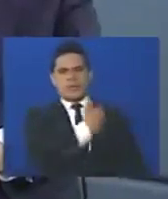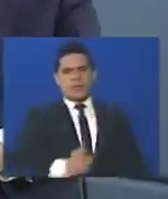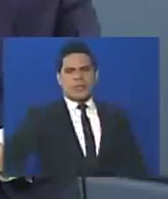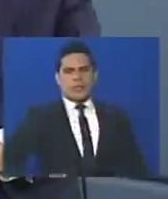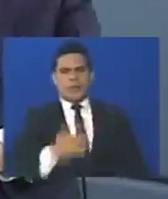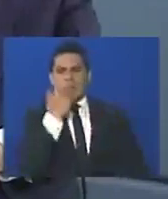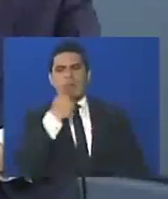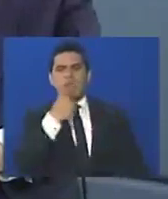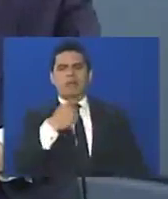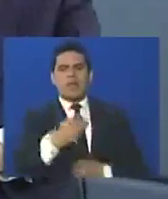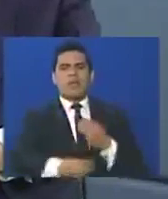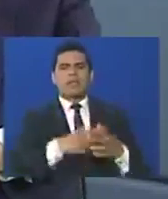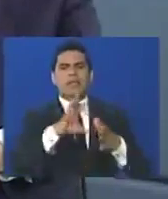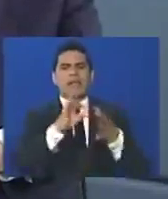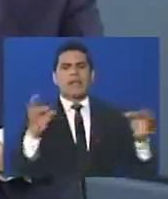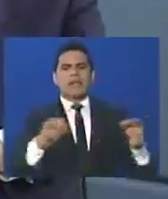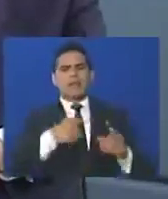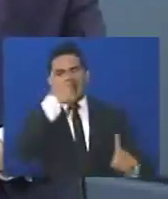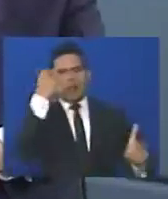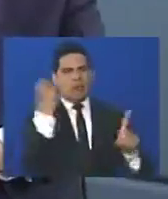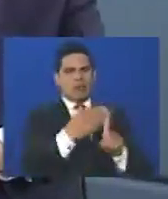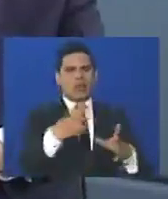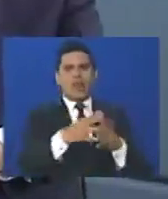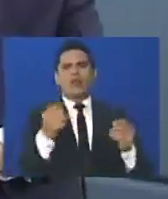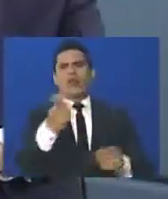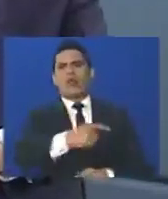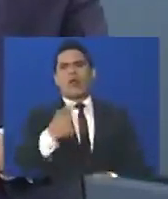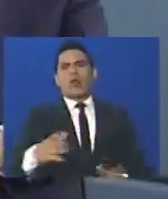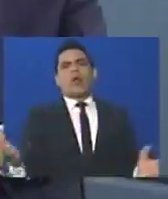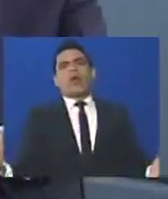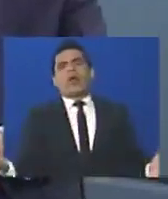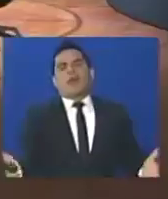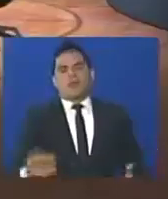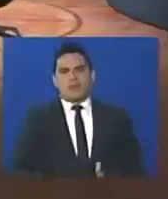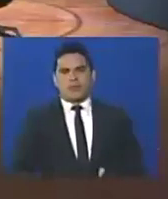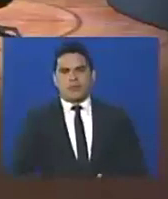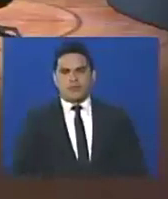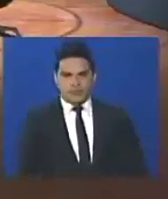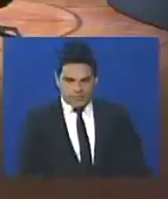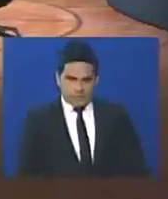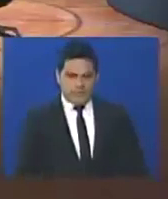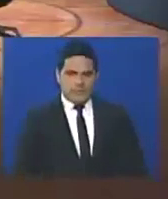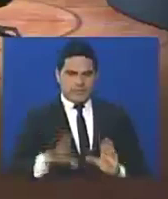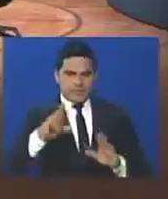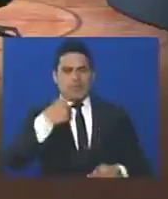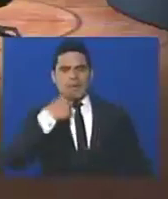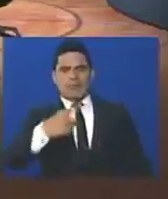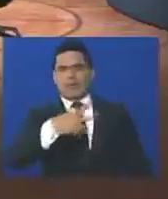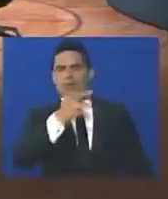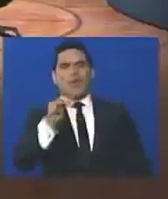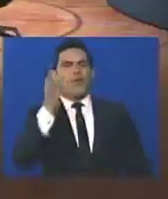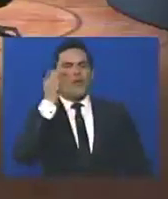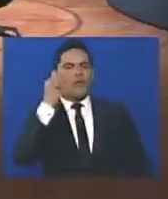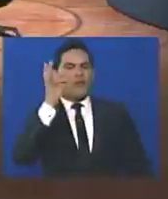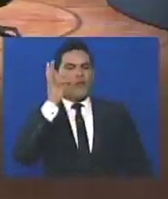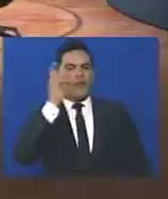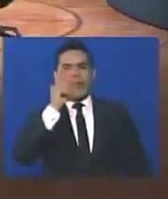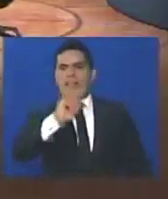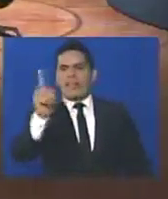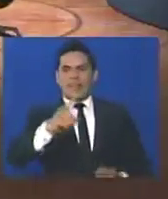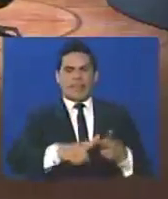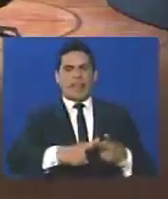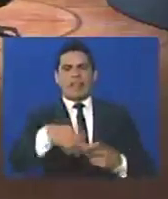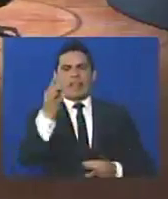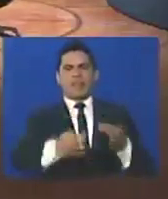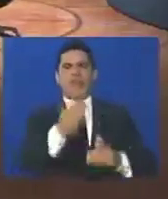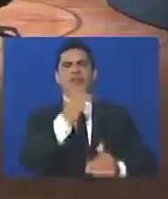tiene derecho a hacer cadenas todos los días, y a insultar a quien le dé la gana, pero Claudio Fermín, no, Claudio Fermín no cree en la fiscal, Claudio Fermín no